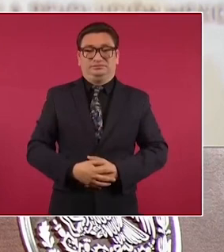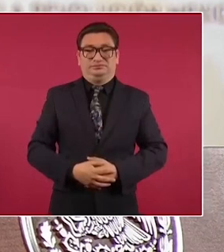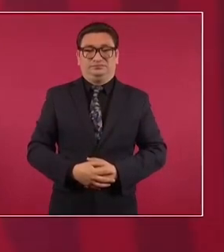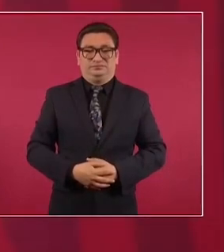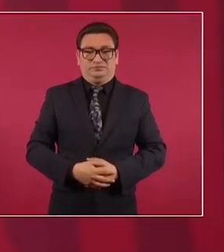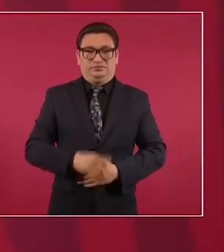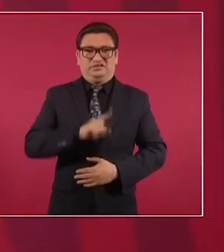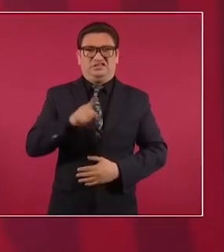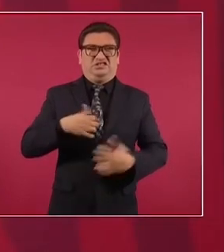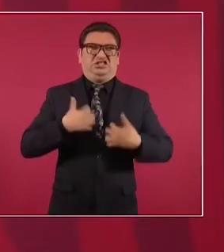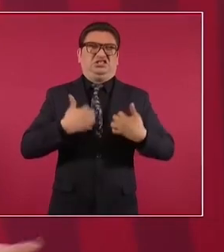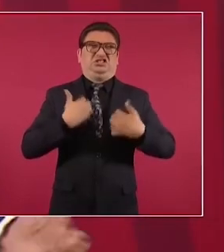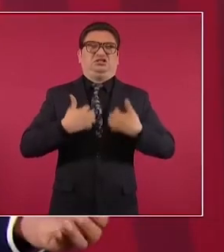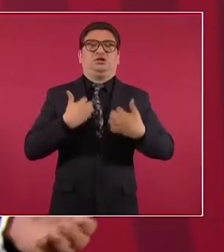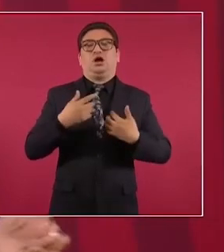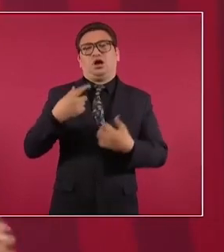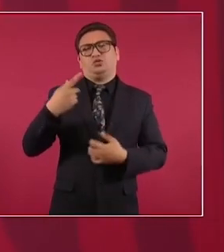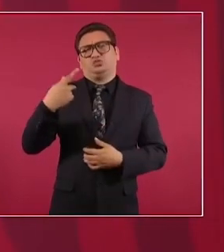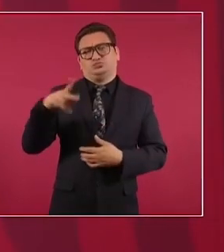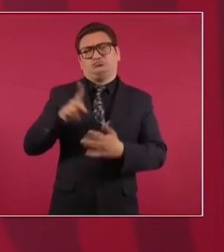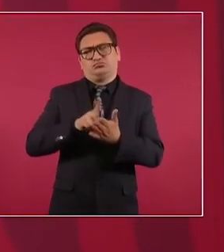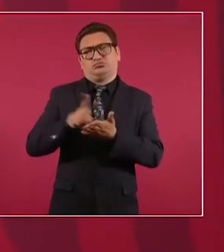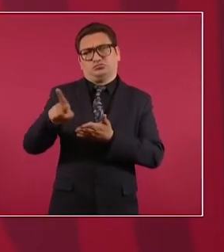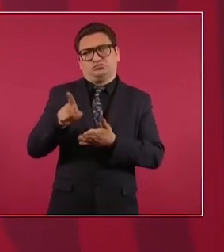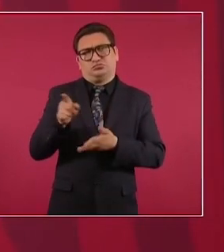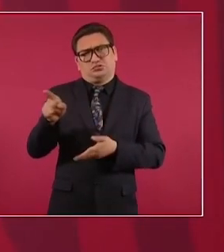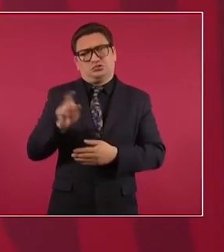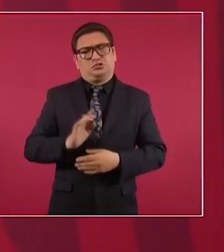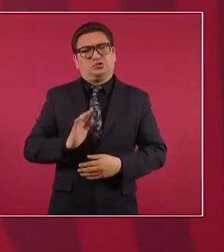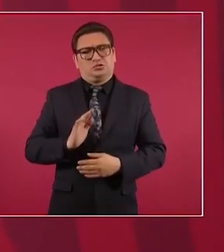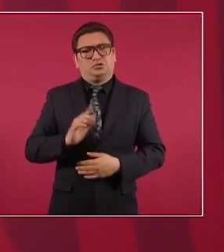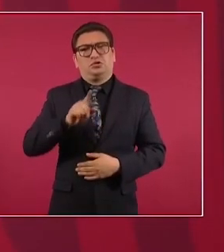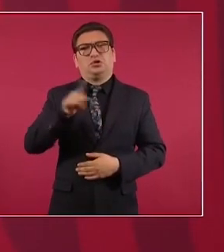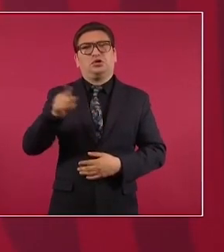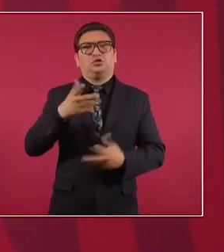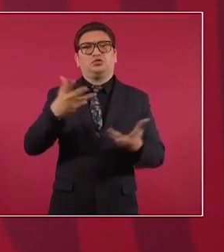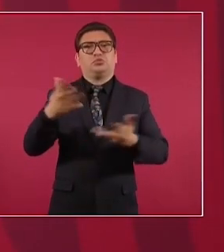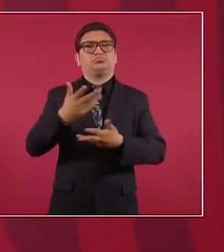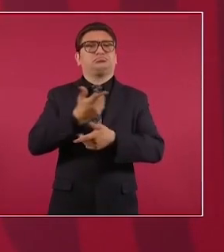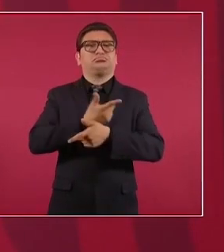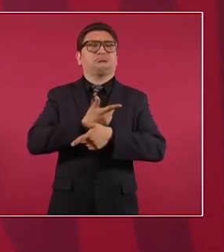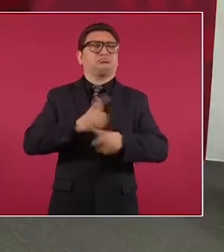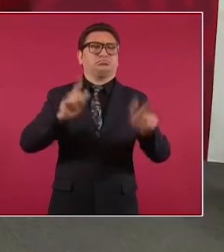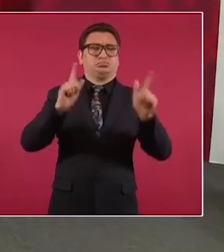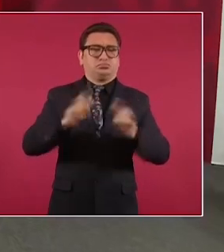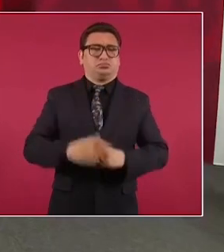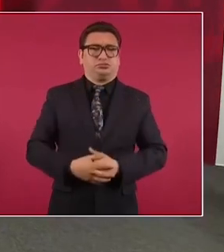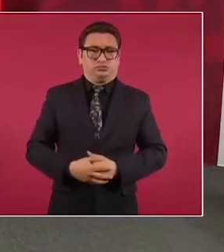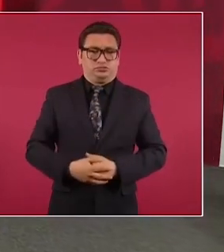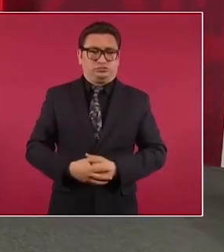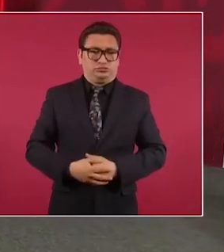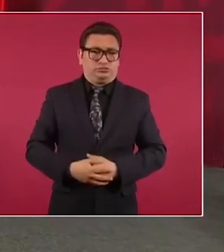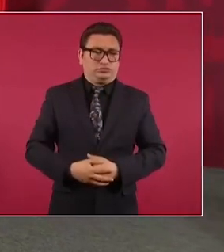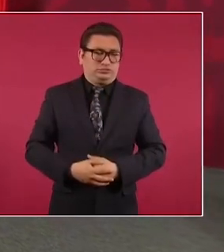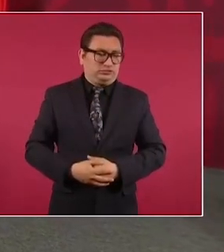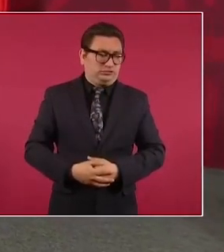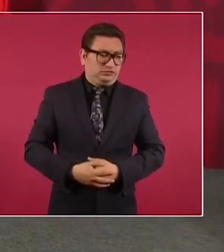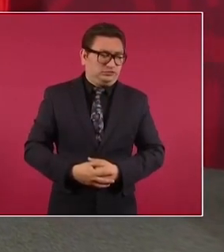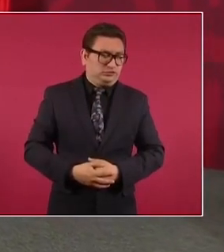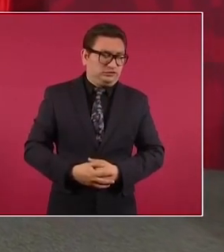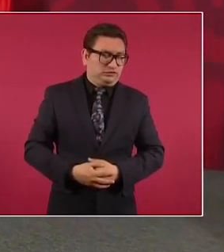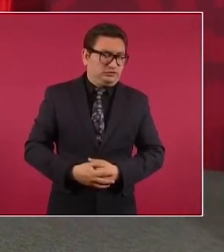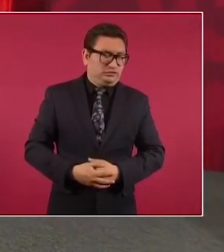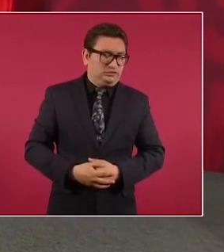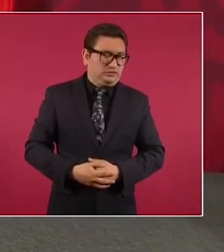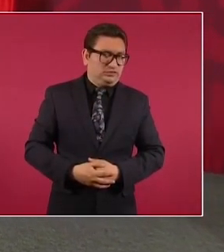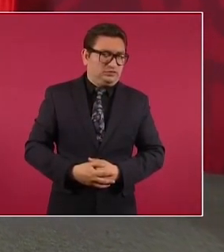tienen ellos derecho pues a actuar con libertad pero cualquier cosa fíjate esto que